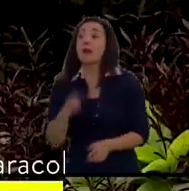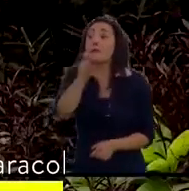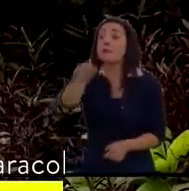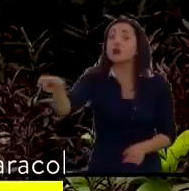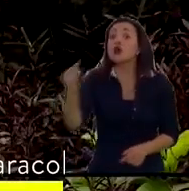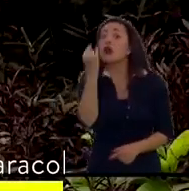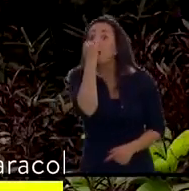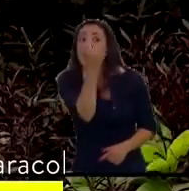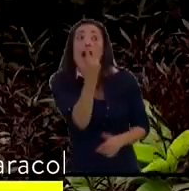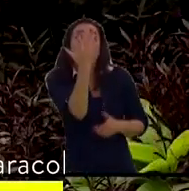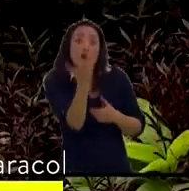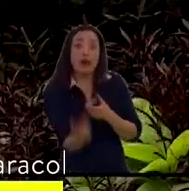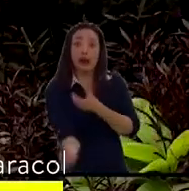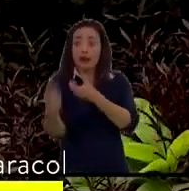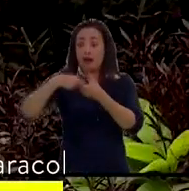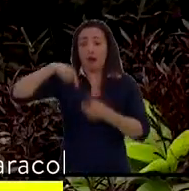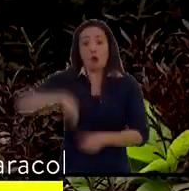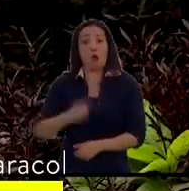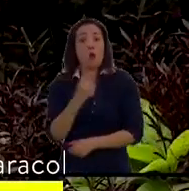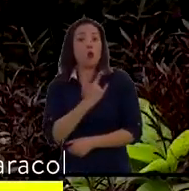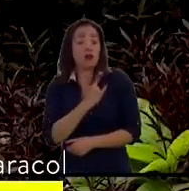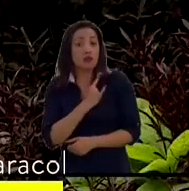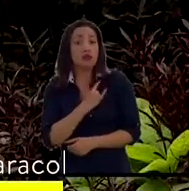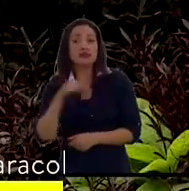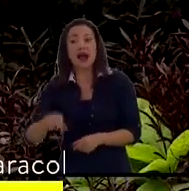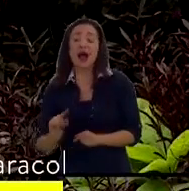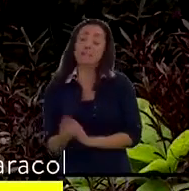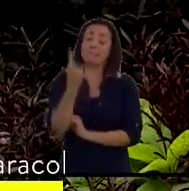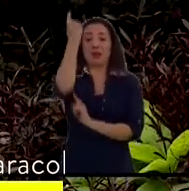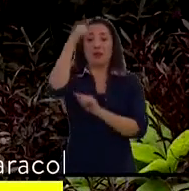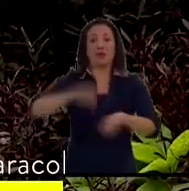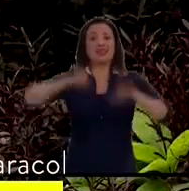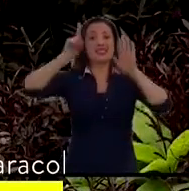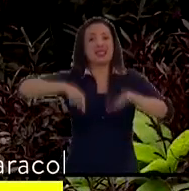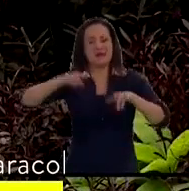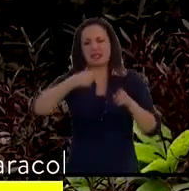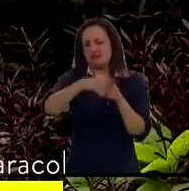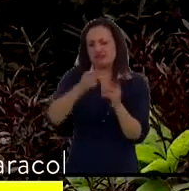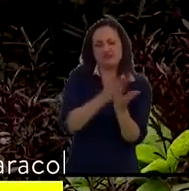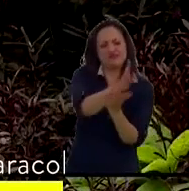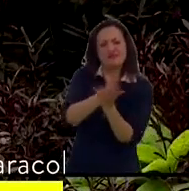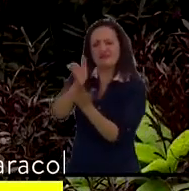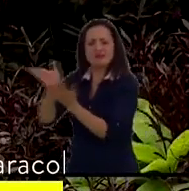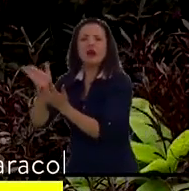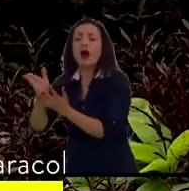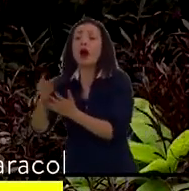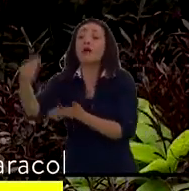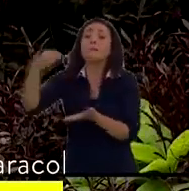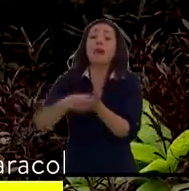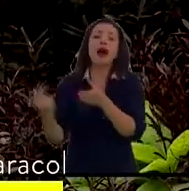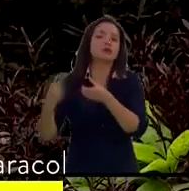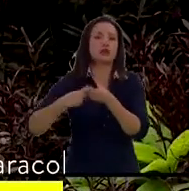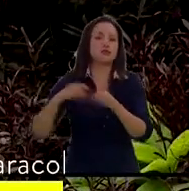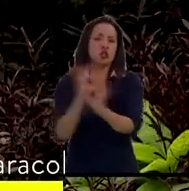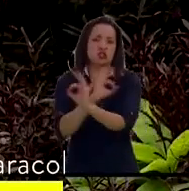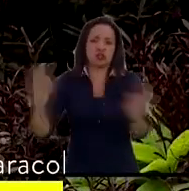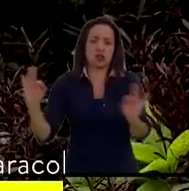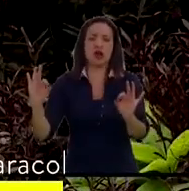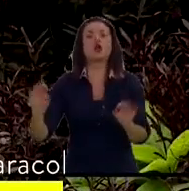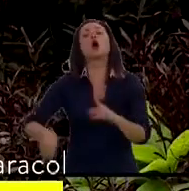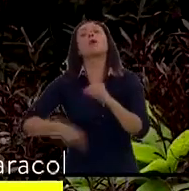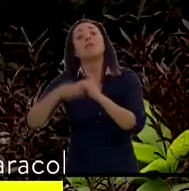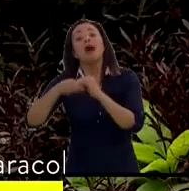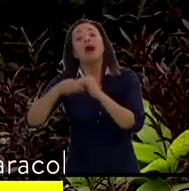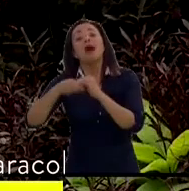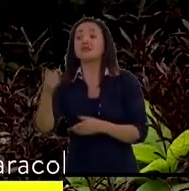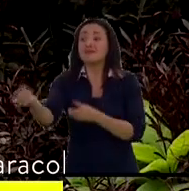en ingresar a nuestra universidad por primera vez, a primer semestre de los diferentes programas, no se le cobra la inscripción y fuera de eso va a tener